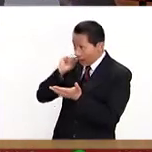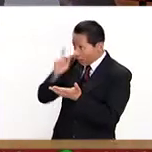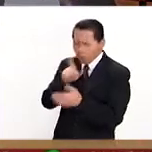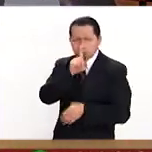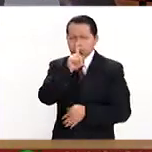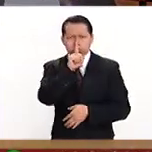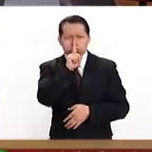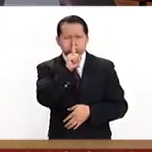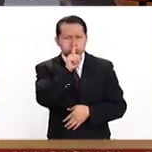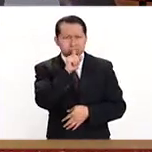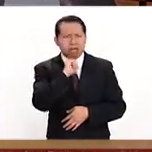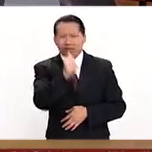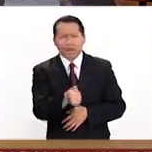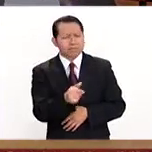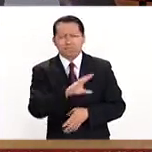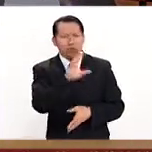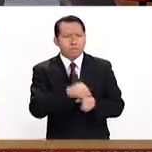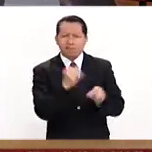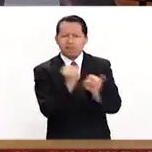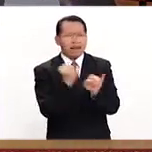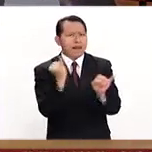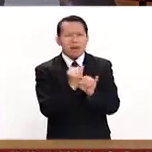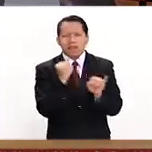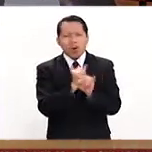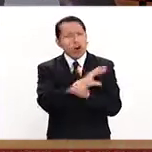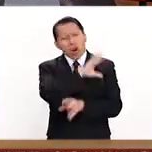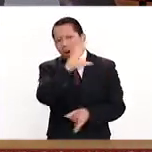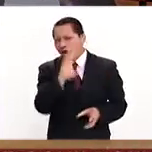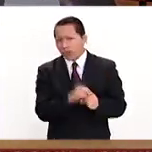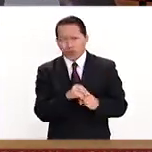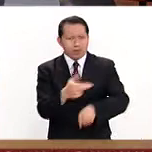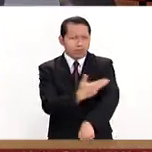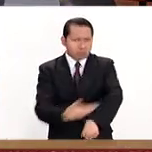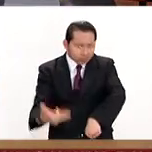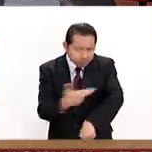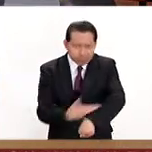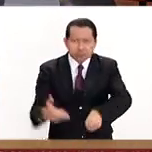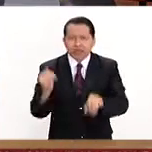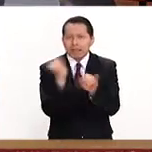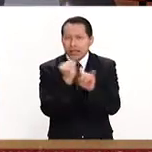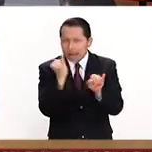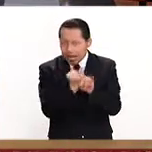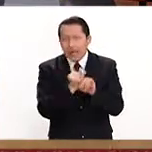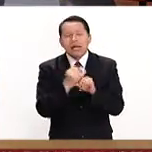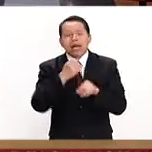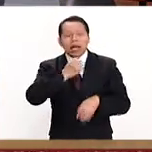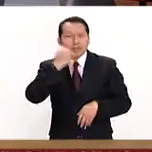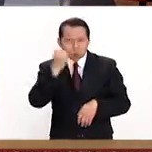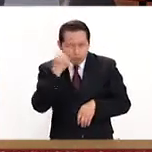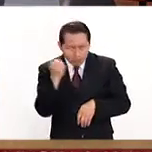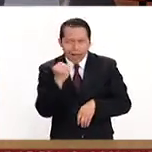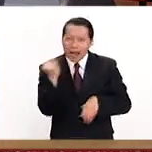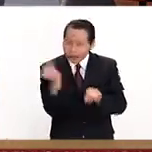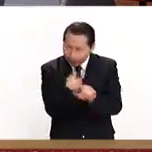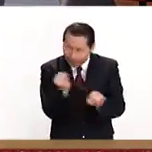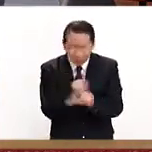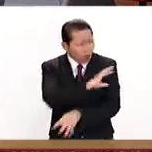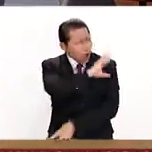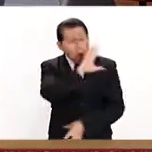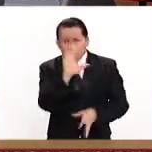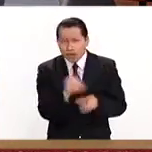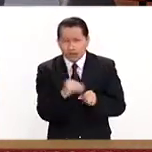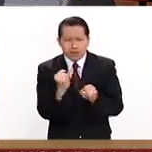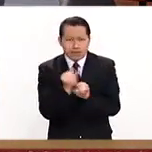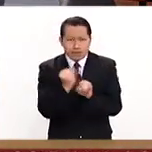Si no tienen que presentarse con nosotros para nada, simplemente suben su documentación. Nosotros hacemos una revisión de esta